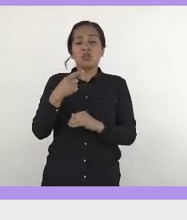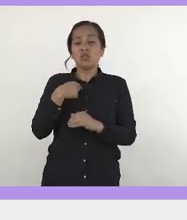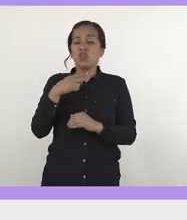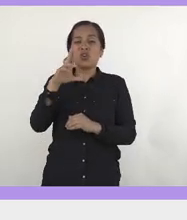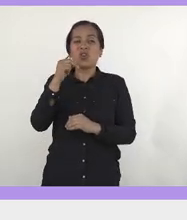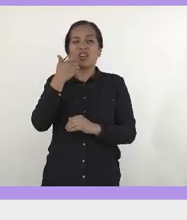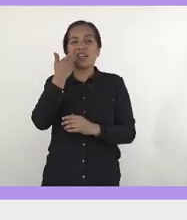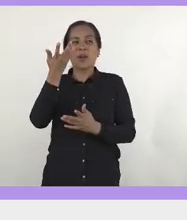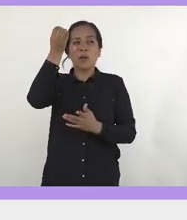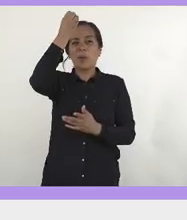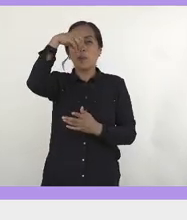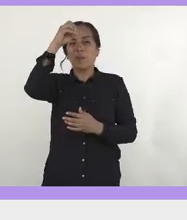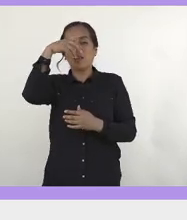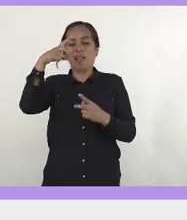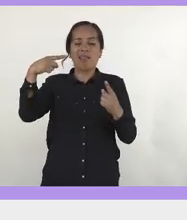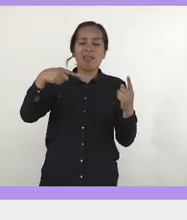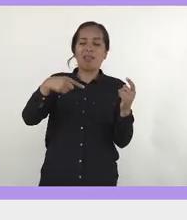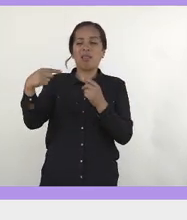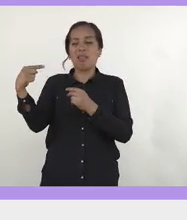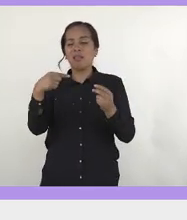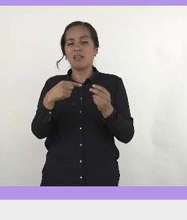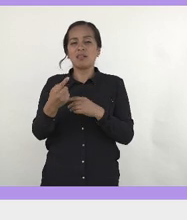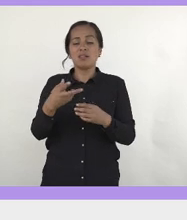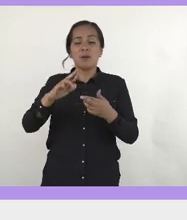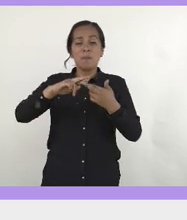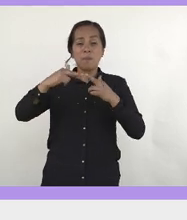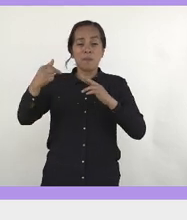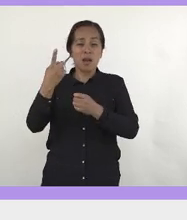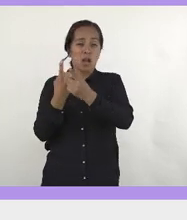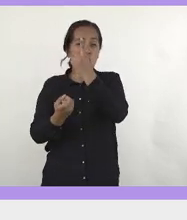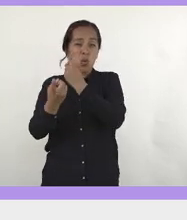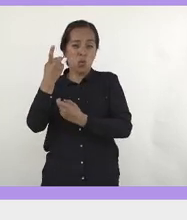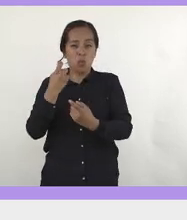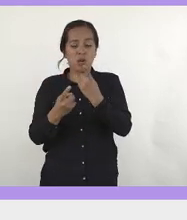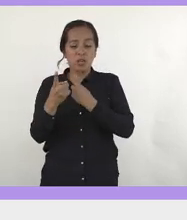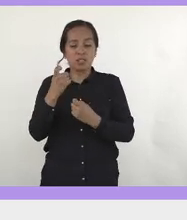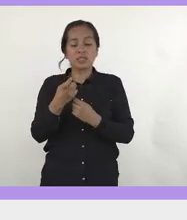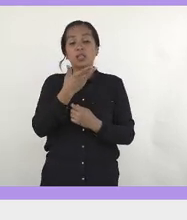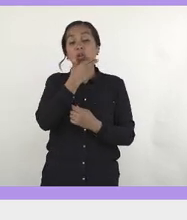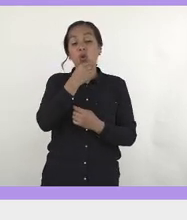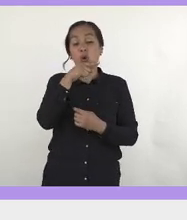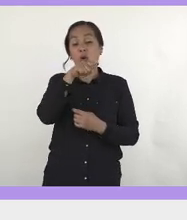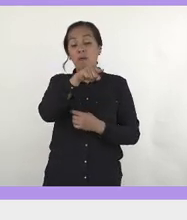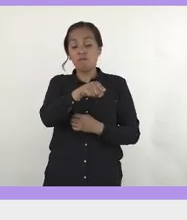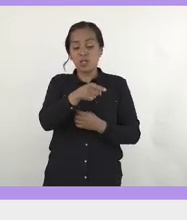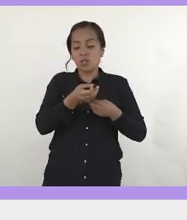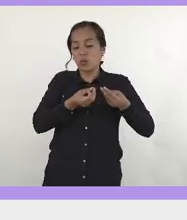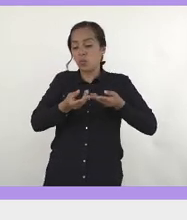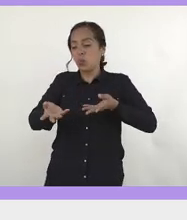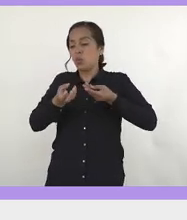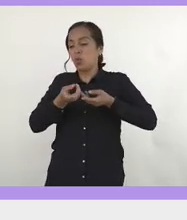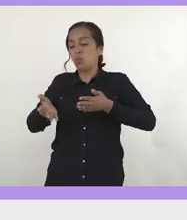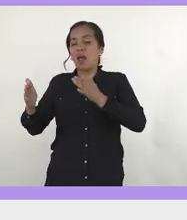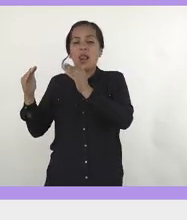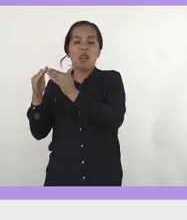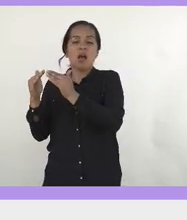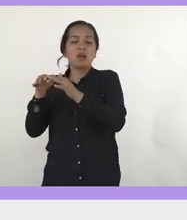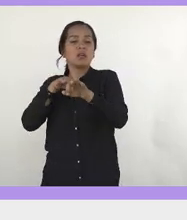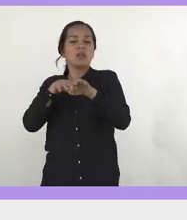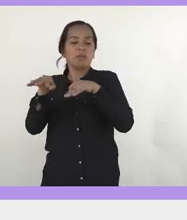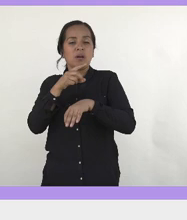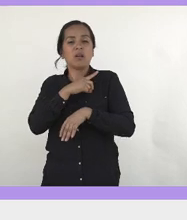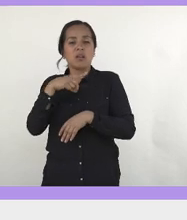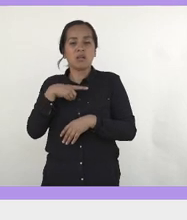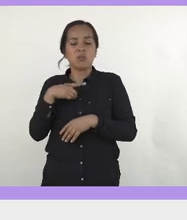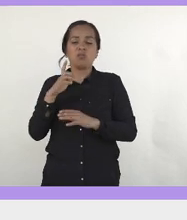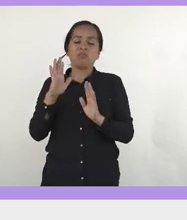polémica ni en temas religiosos, pero hay ciertas religiones, por ejemplo, que dicen que el hombre es el proveedor de la casa. Entonces, cuando